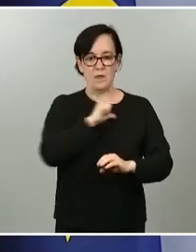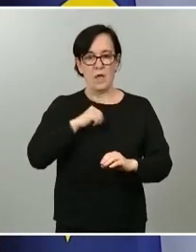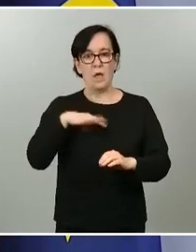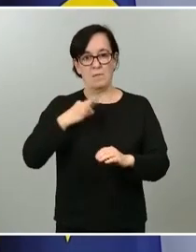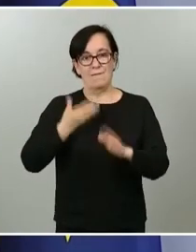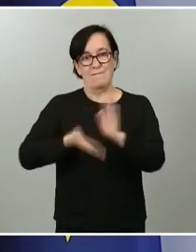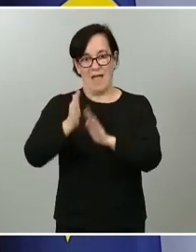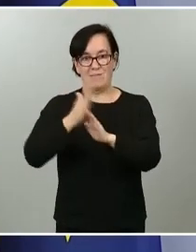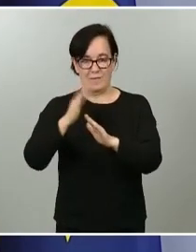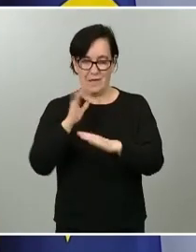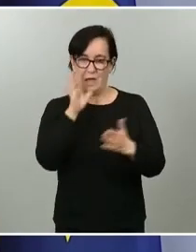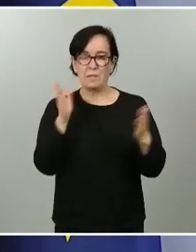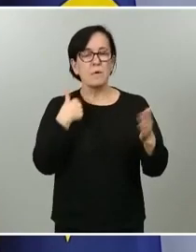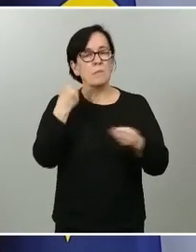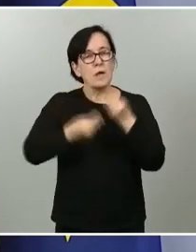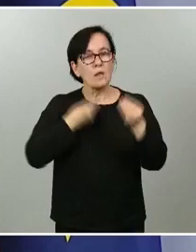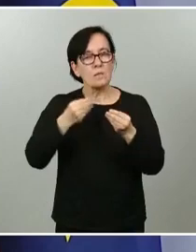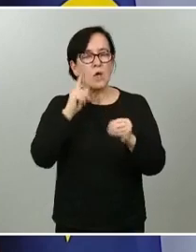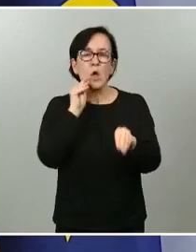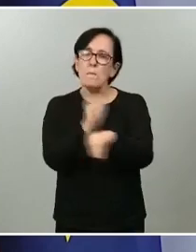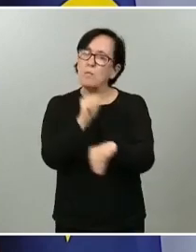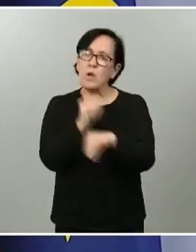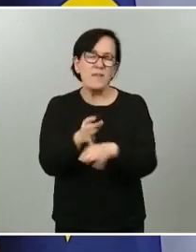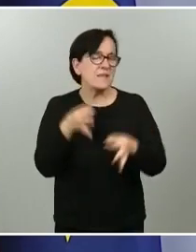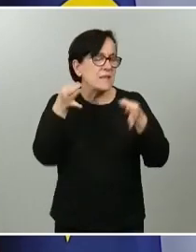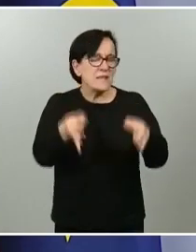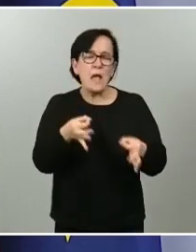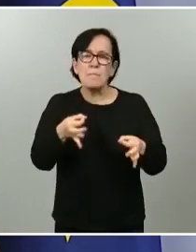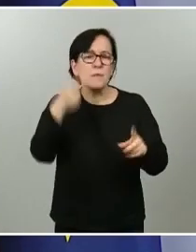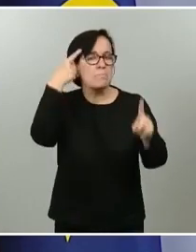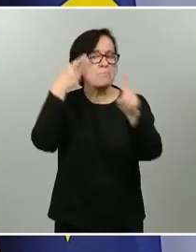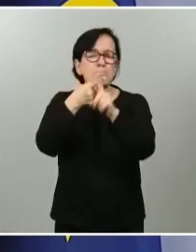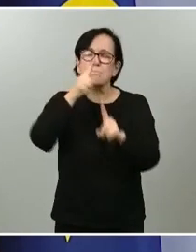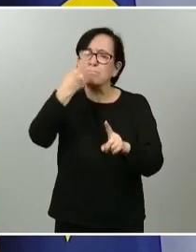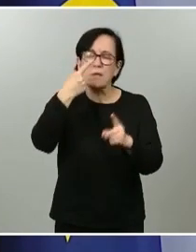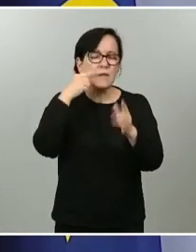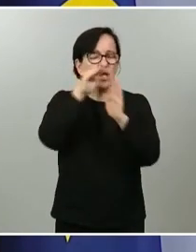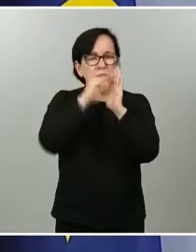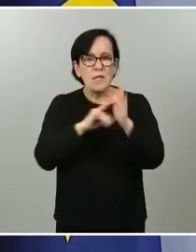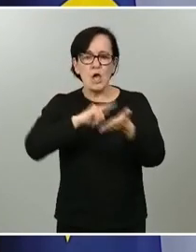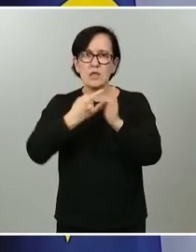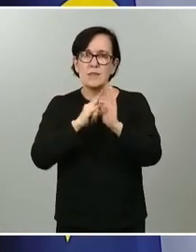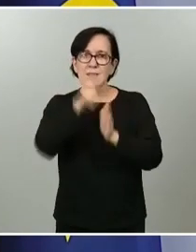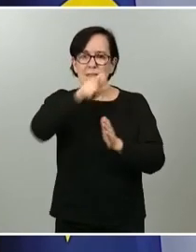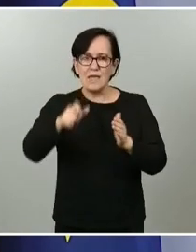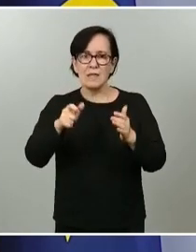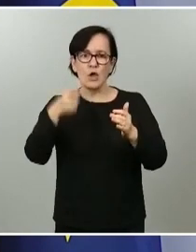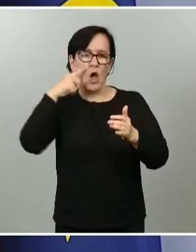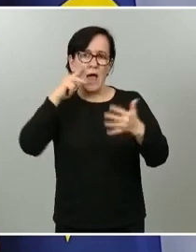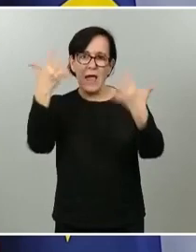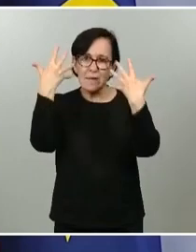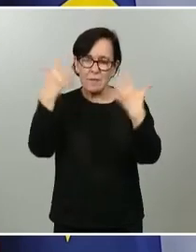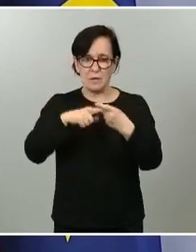actuar, insisto, con la máxima prudencia, siempre basándonos en los criterios de los técnicos y de los expertos y en la evidencia